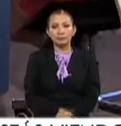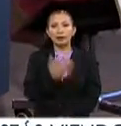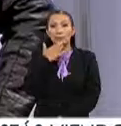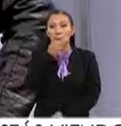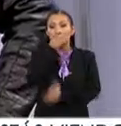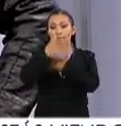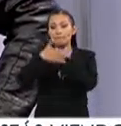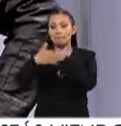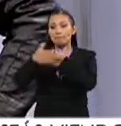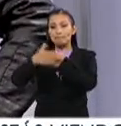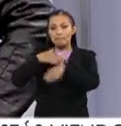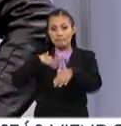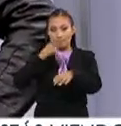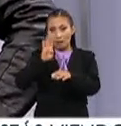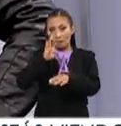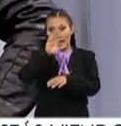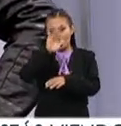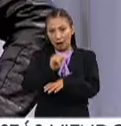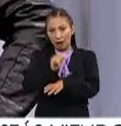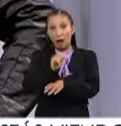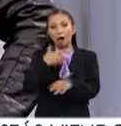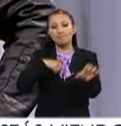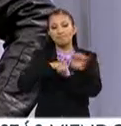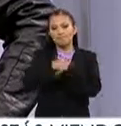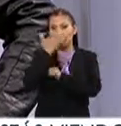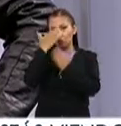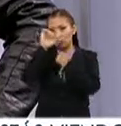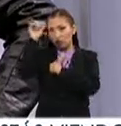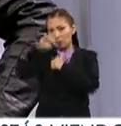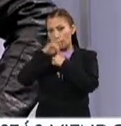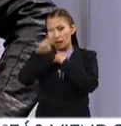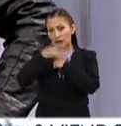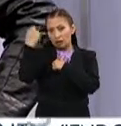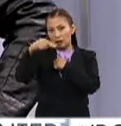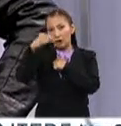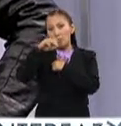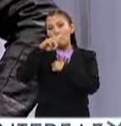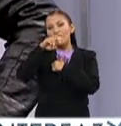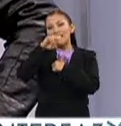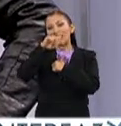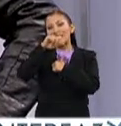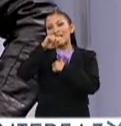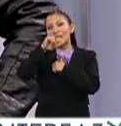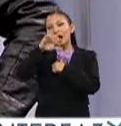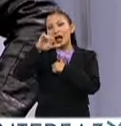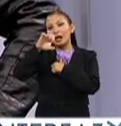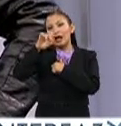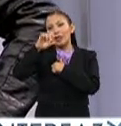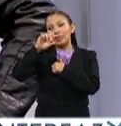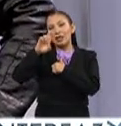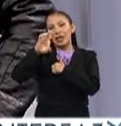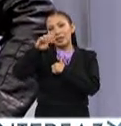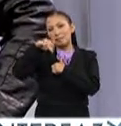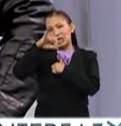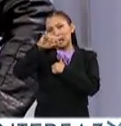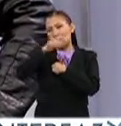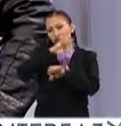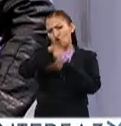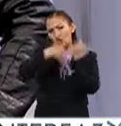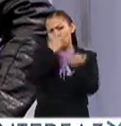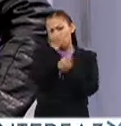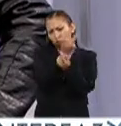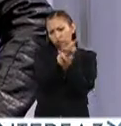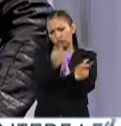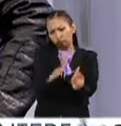la convocatoria de movilidad, movilidad académica, que es el nombre del programa que tiene el Politécnico, pues está abierta a todos los